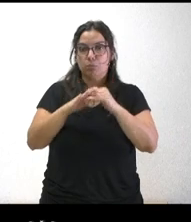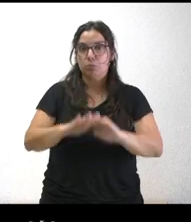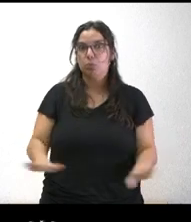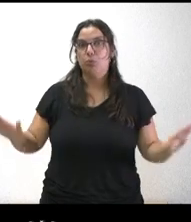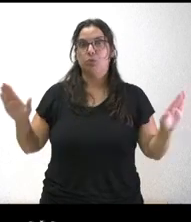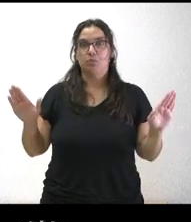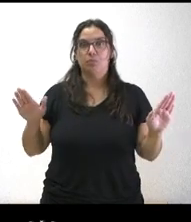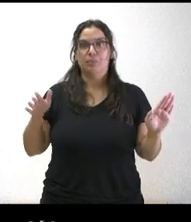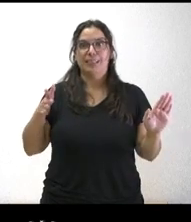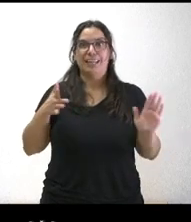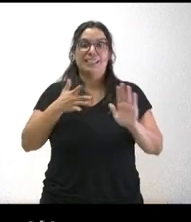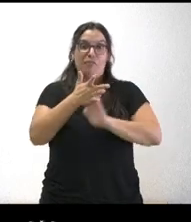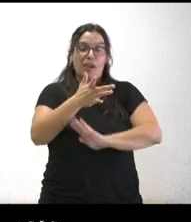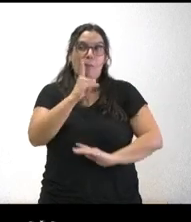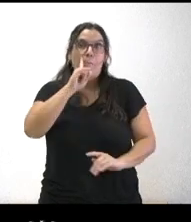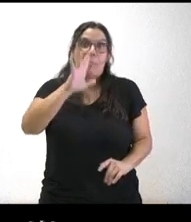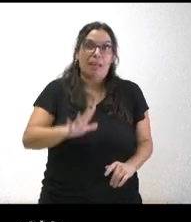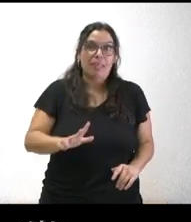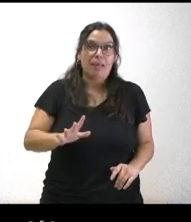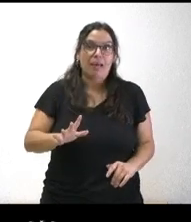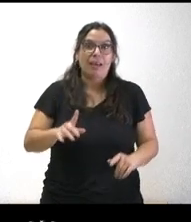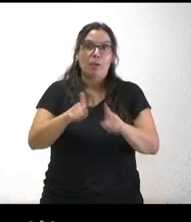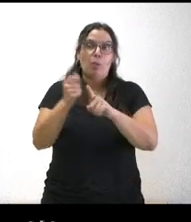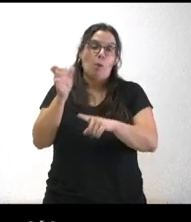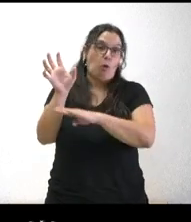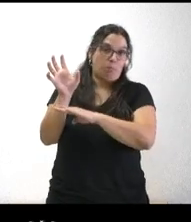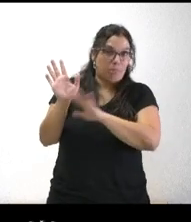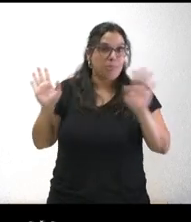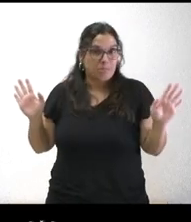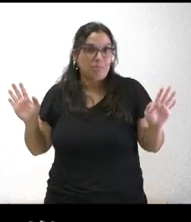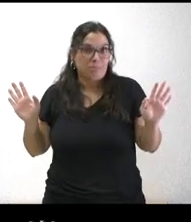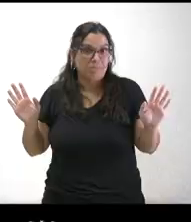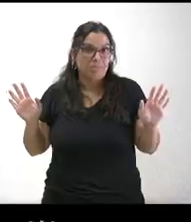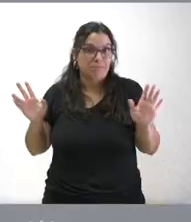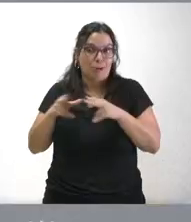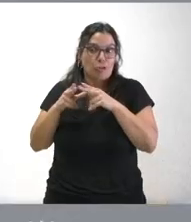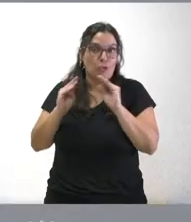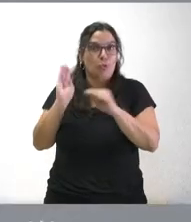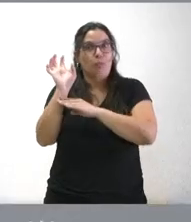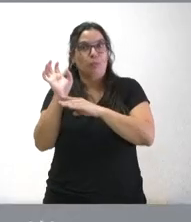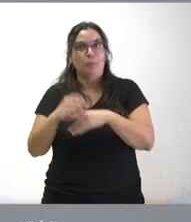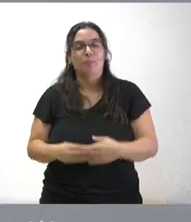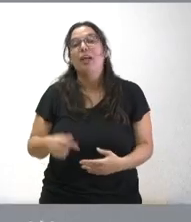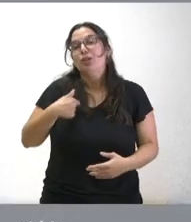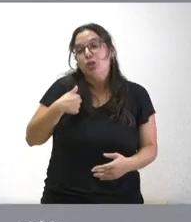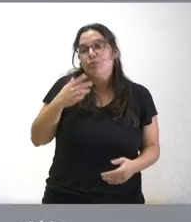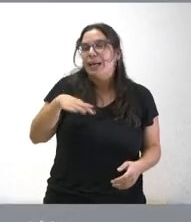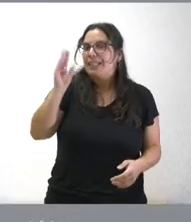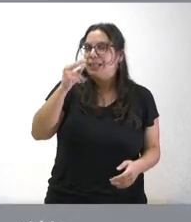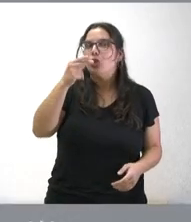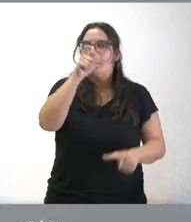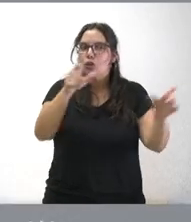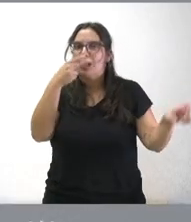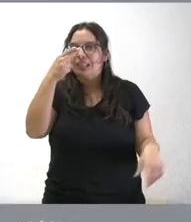quedó todo con lo cual tengo la sensación de que ustedes les están tomando un poquito el pelo a los socios Bueno yo comprendo el interés que tiene mucha gente porque